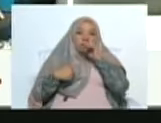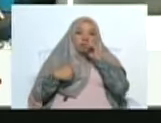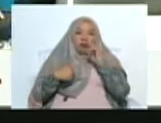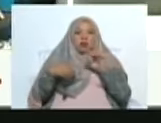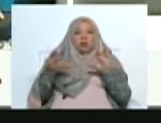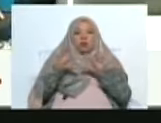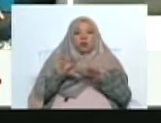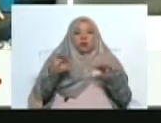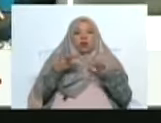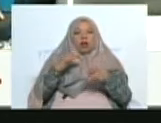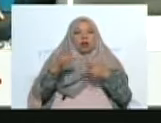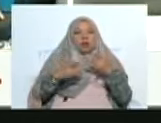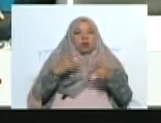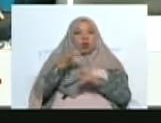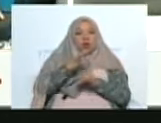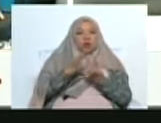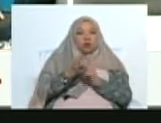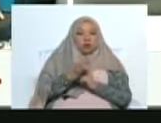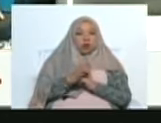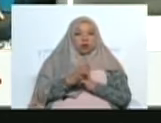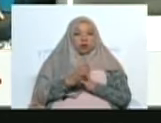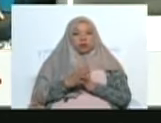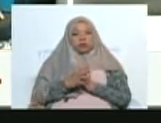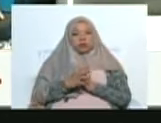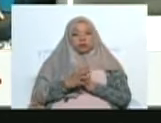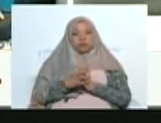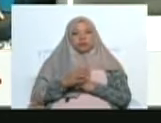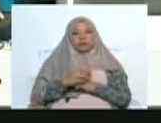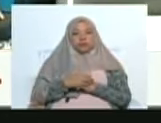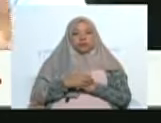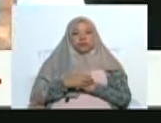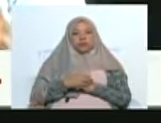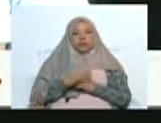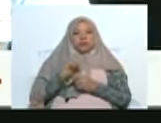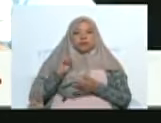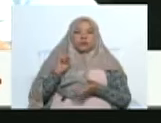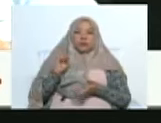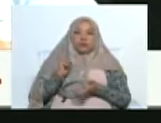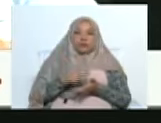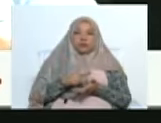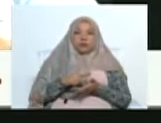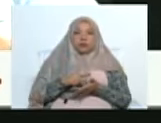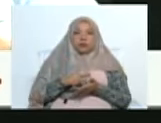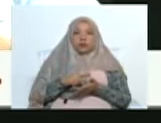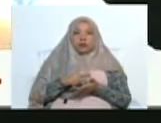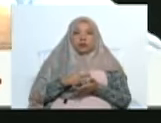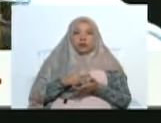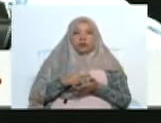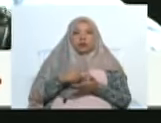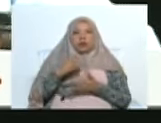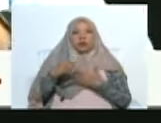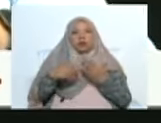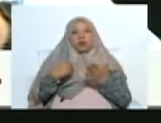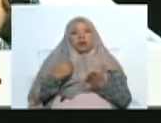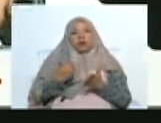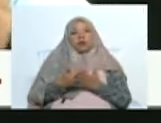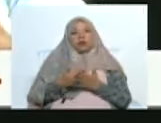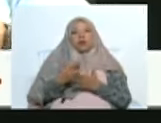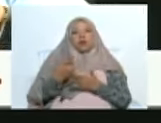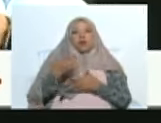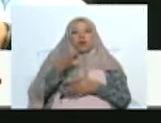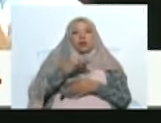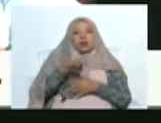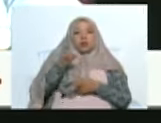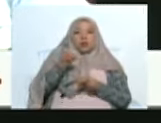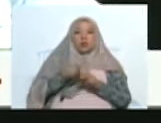realizando actividades turísticas. Y eso es parte de ir sentando el camino del